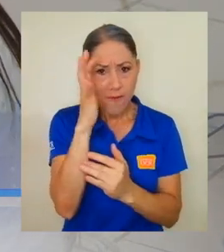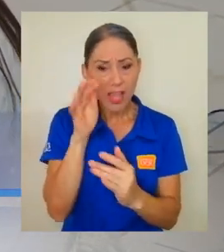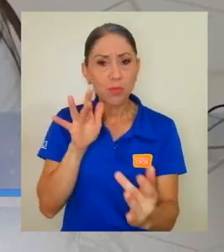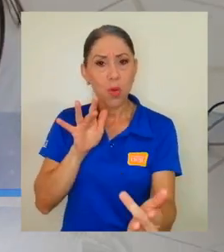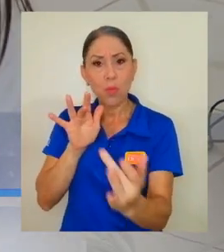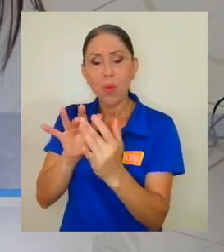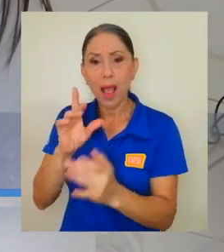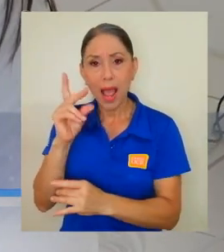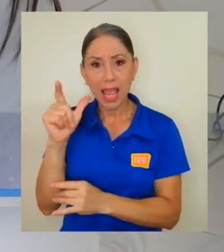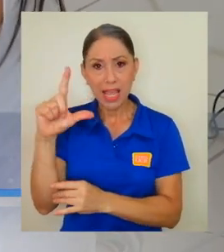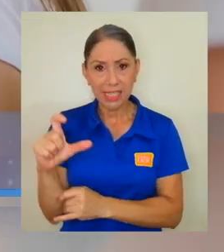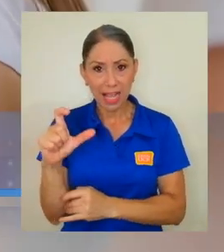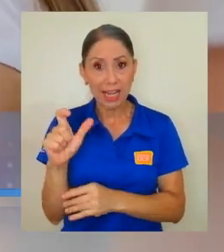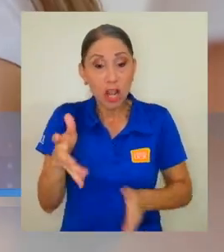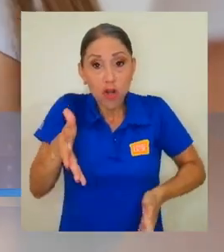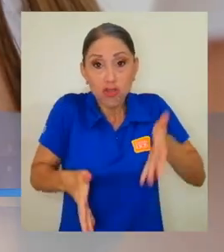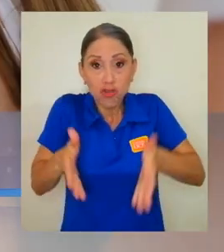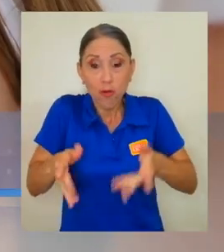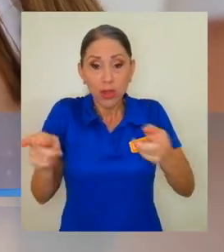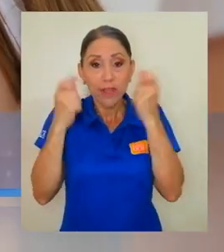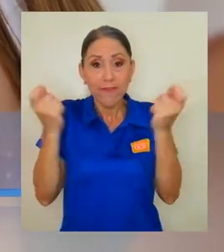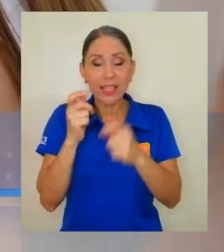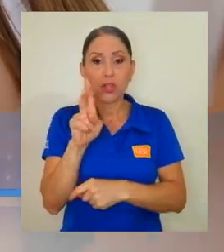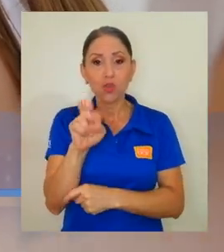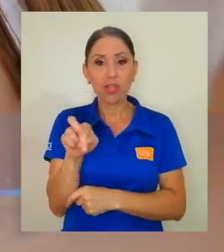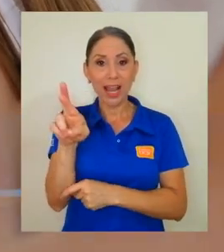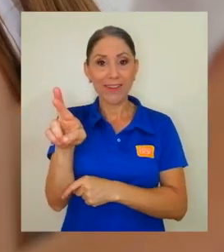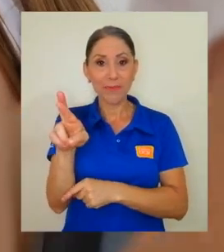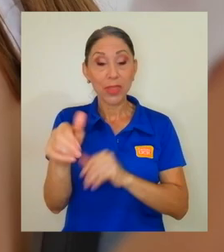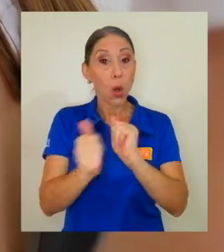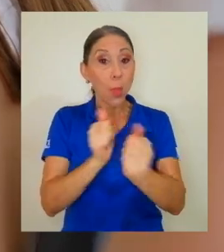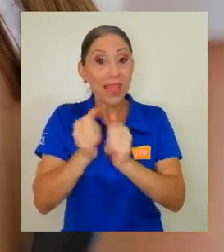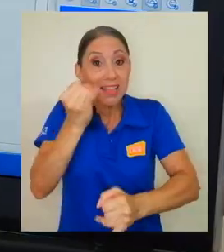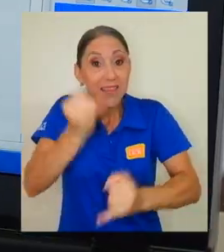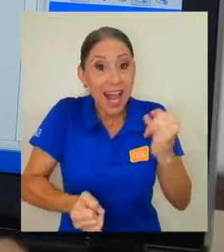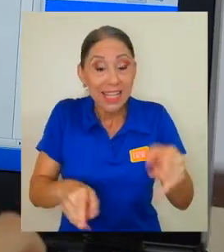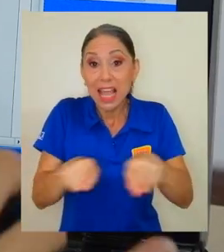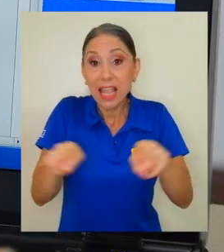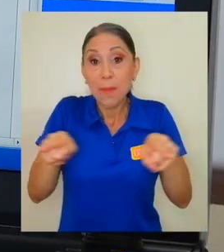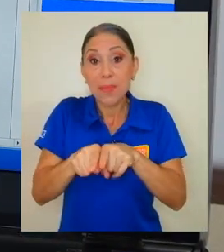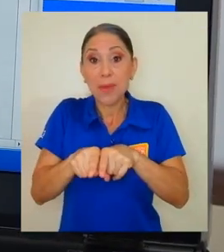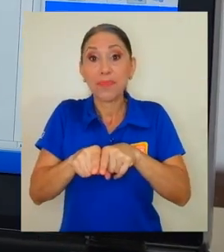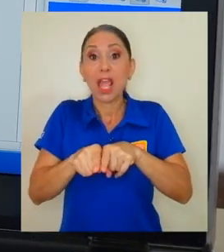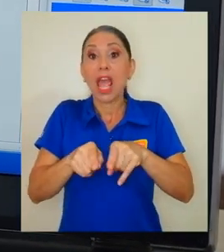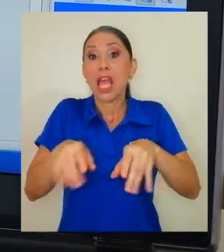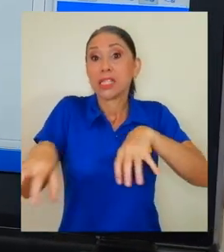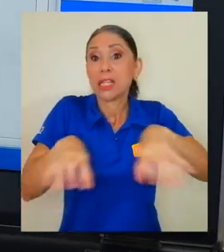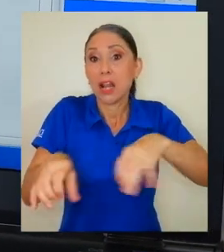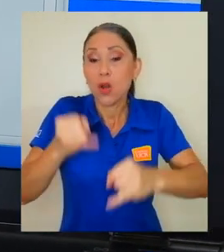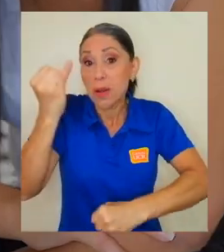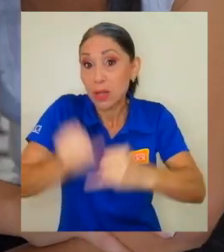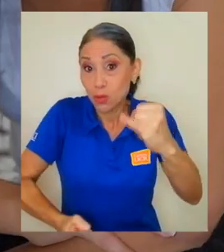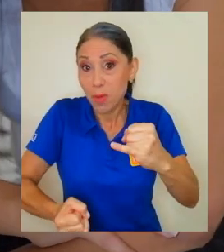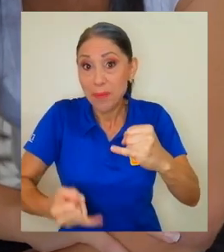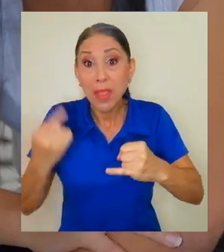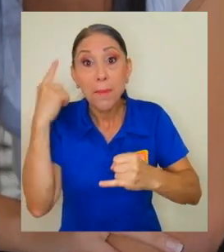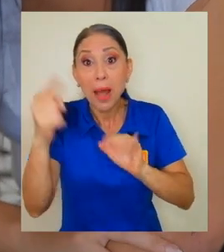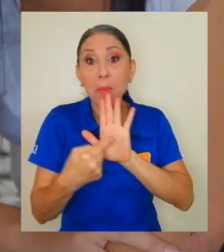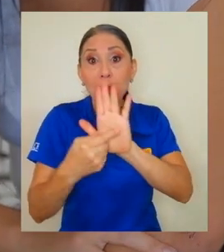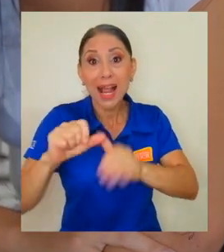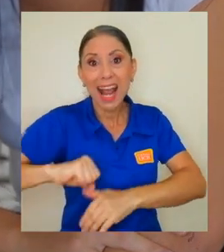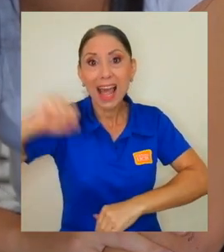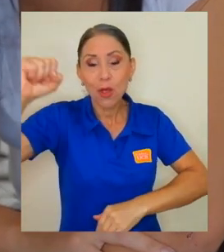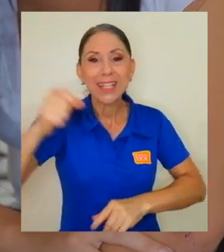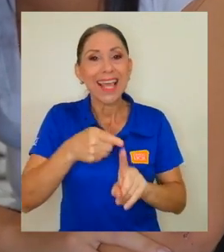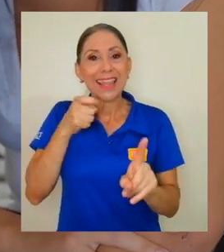de RobotyFest UCR. Las competencias finales y la ceremonia de clausura, donde se anunciarán los ganadores de cada reto, se realizarán del